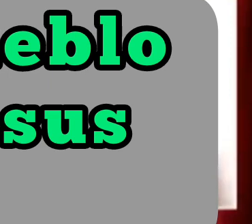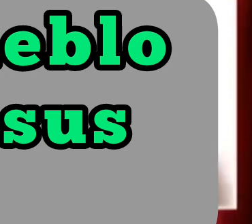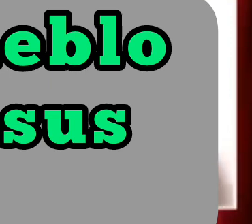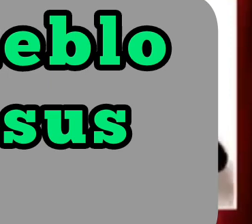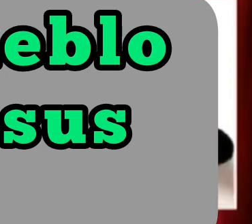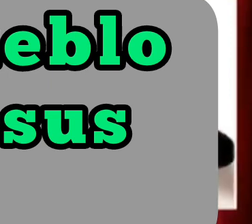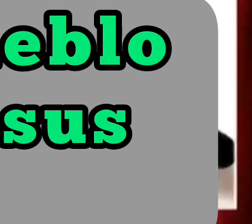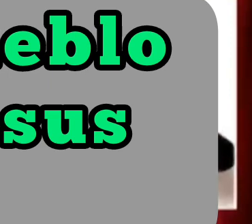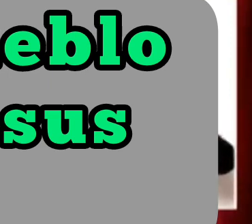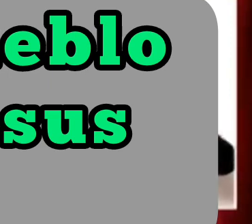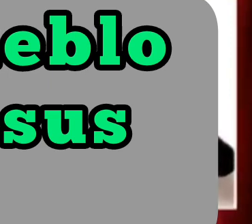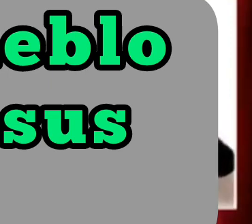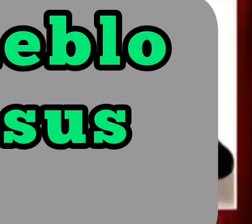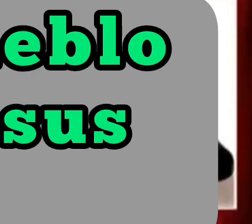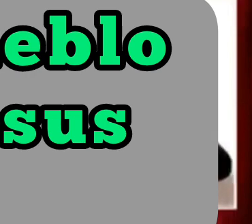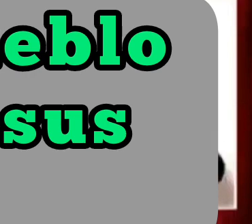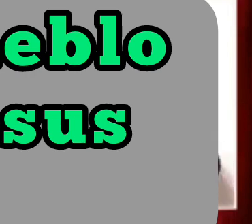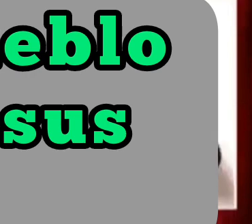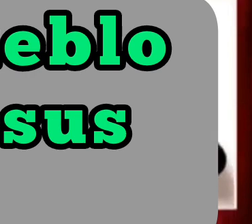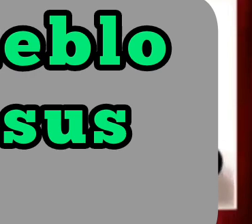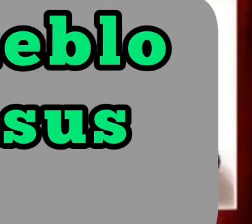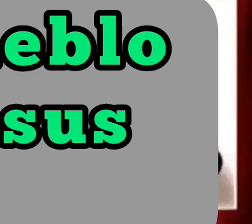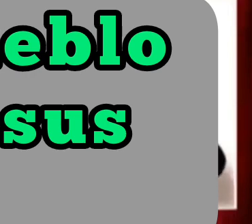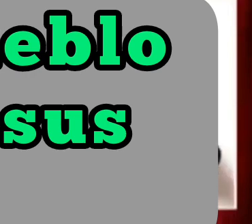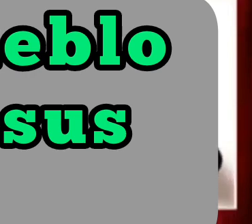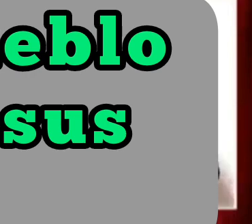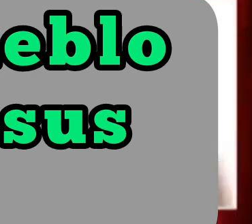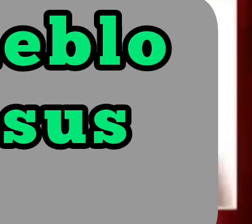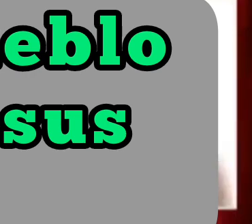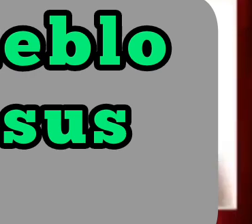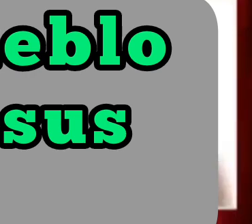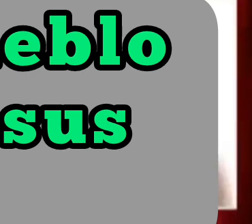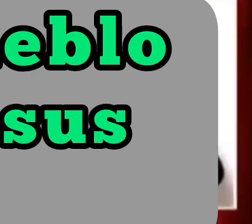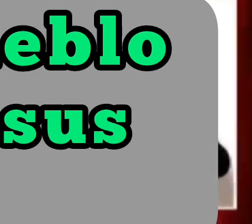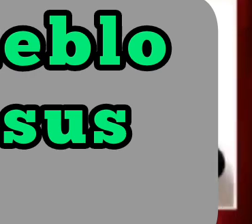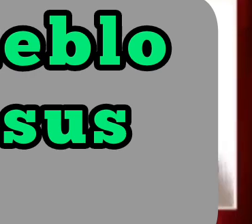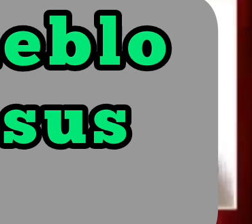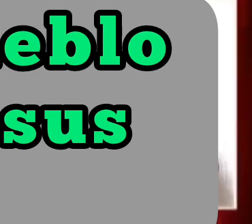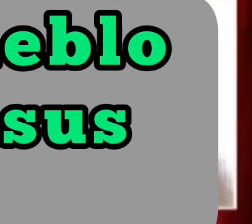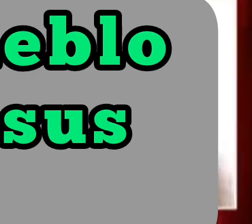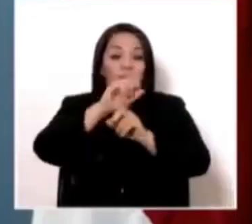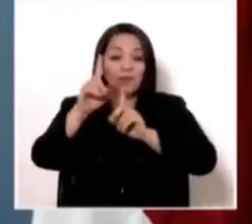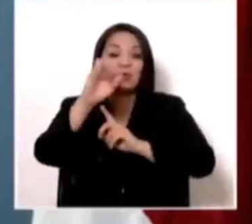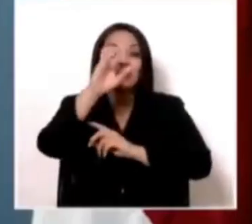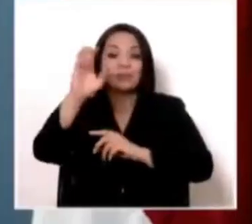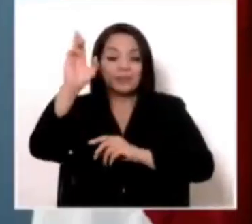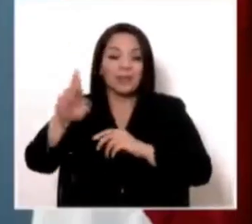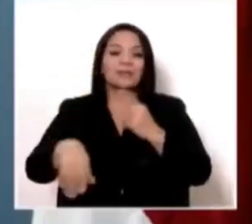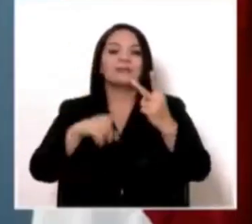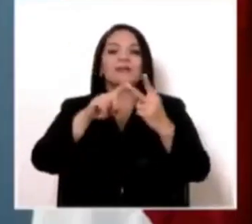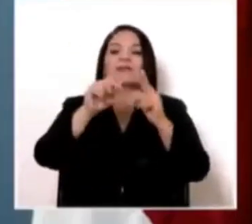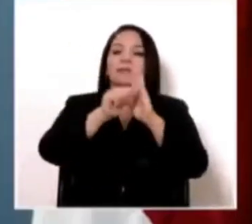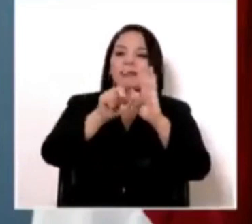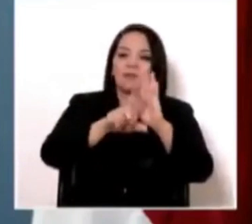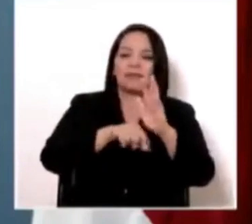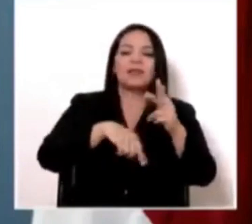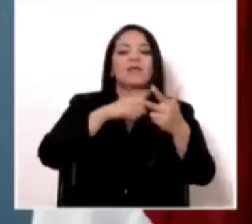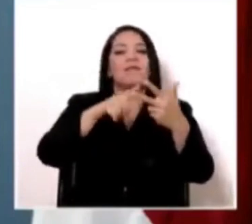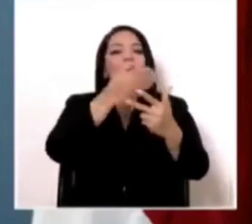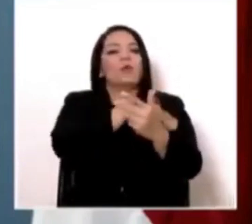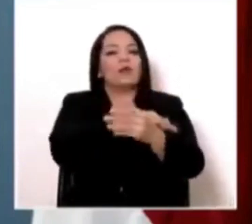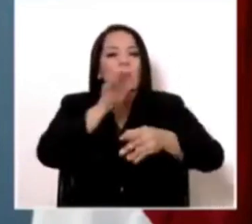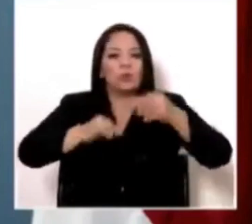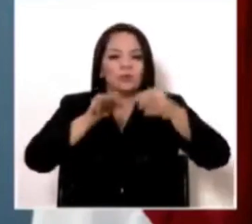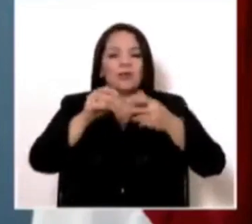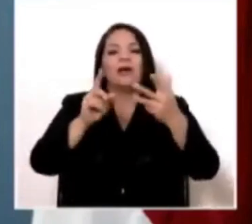estamos teniendo una oportunidad que si la sociedad costarricense, la Asamblea Legislativa, el Poder Judicial,